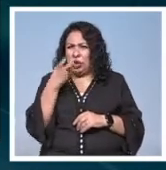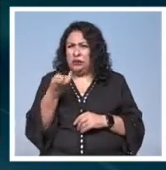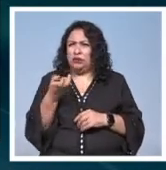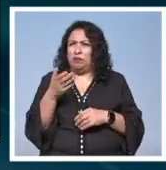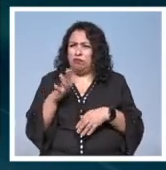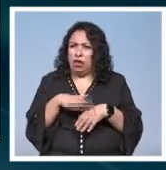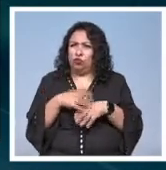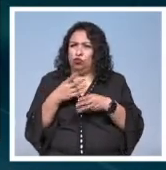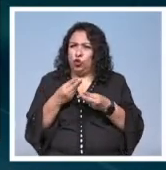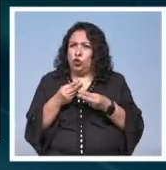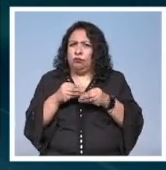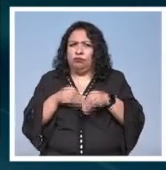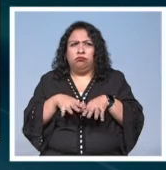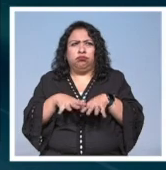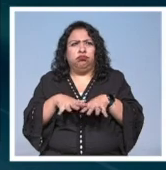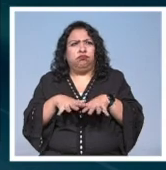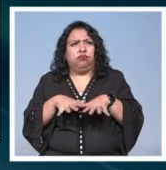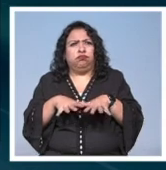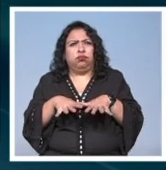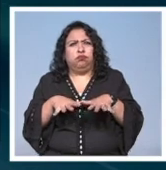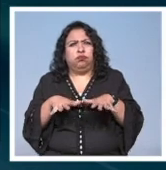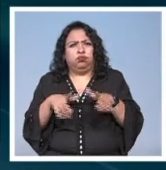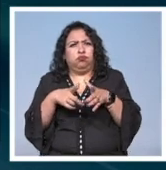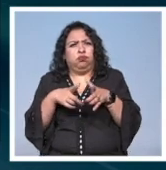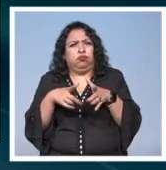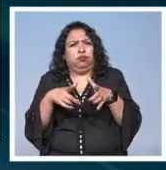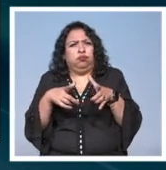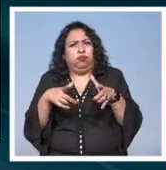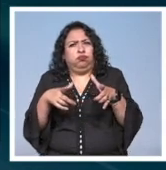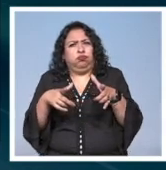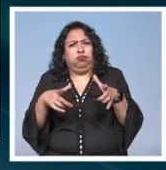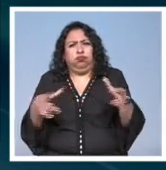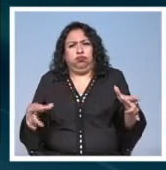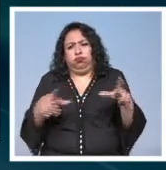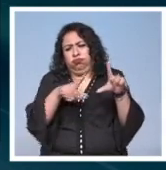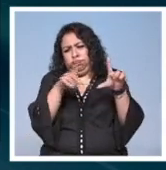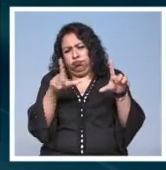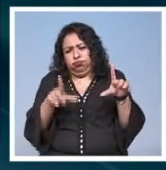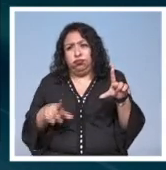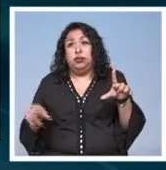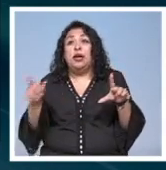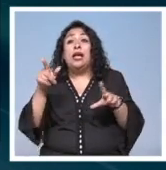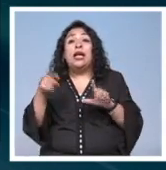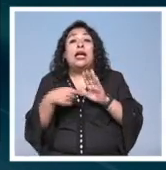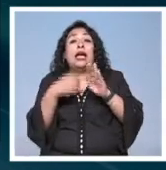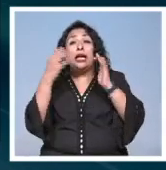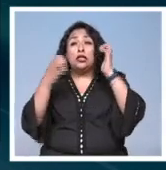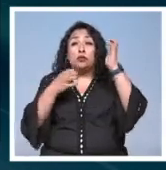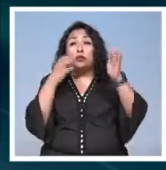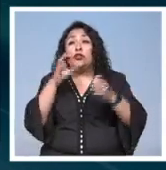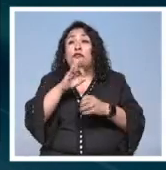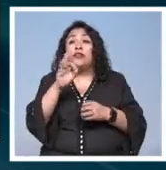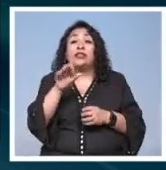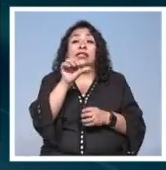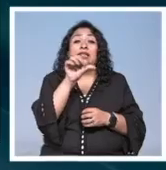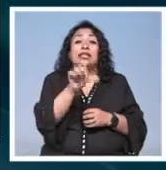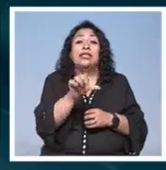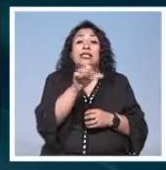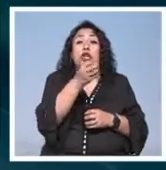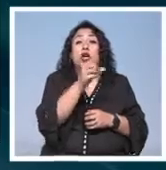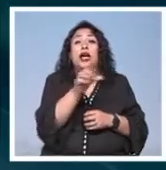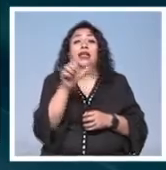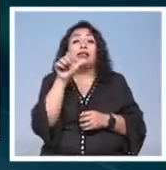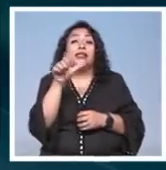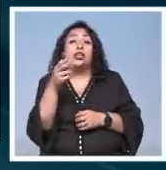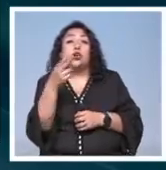surgiendo y que está creciendo a lo largo del país. La muestra se llevará a cabo del 16 de octubre al 16